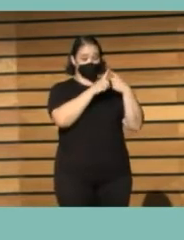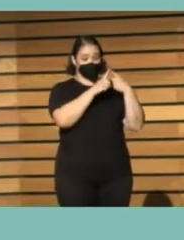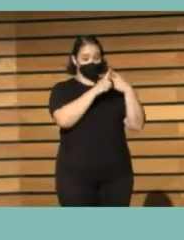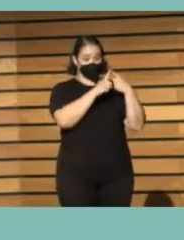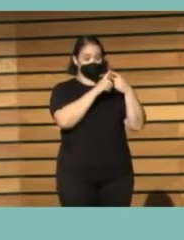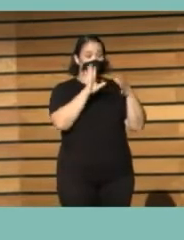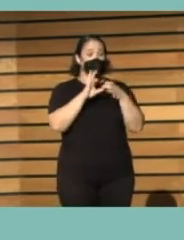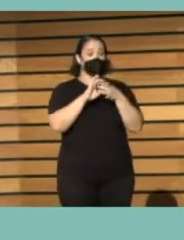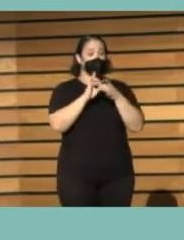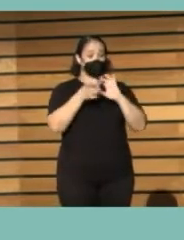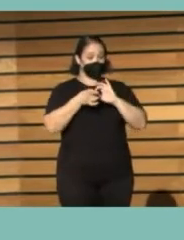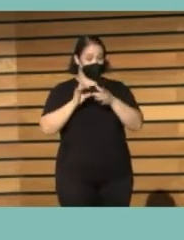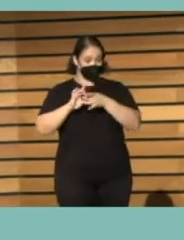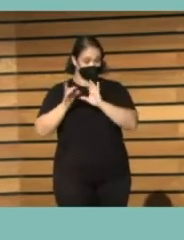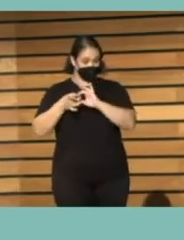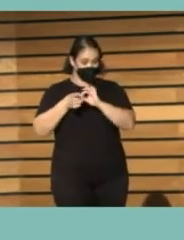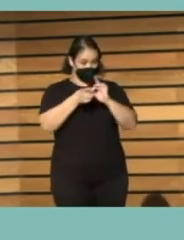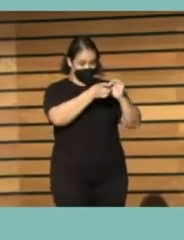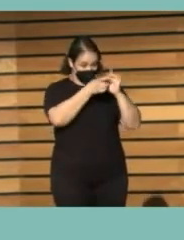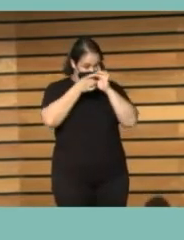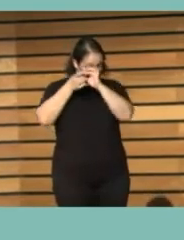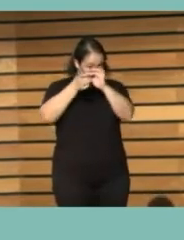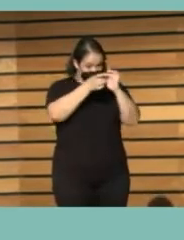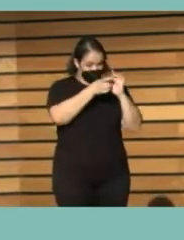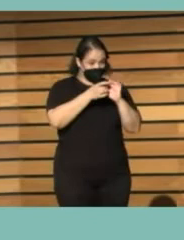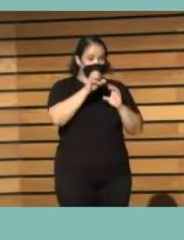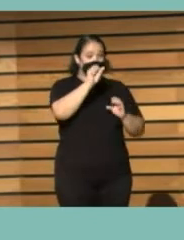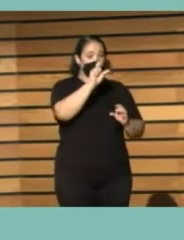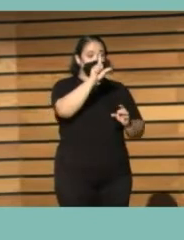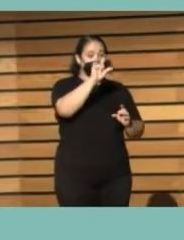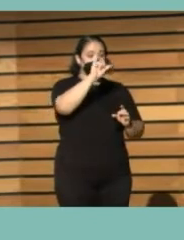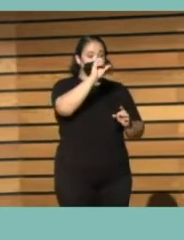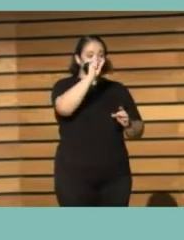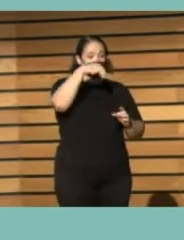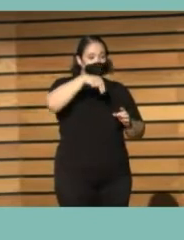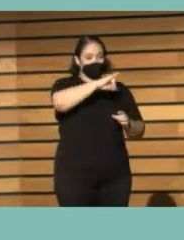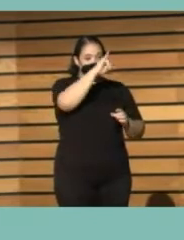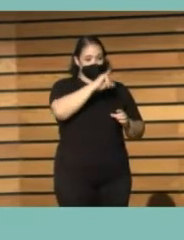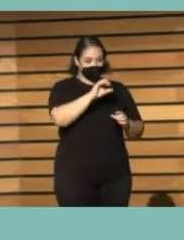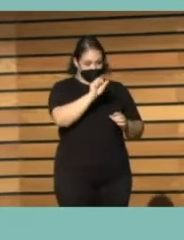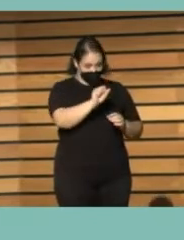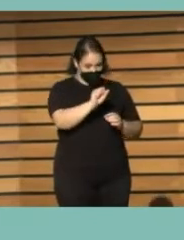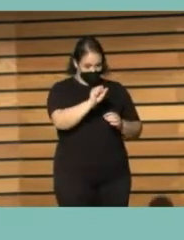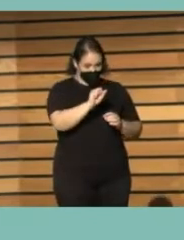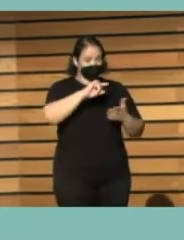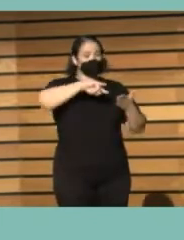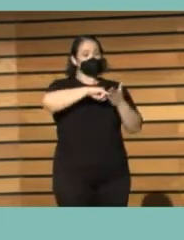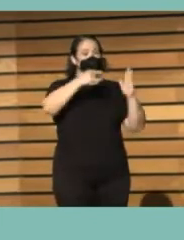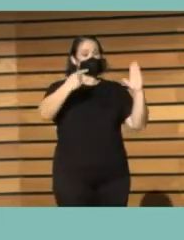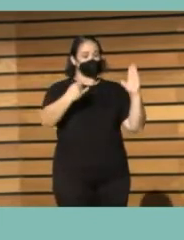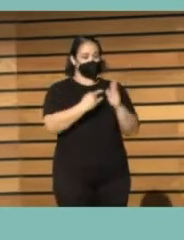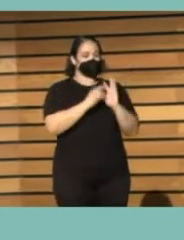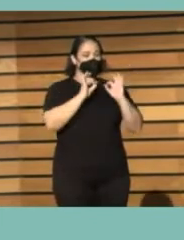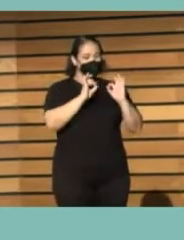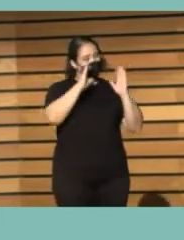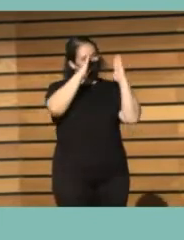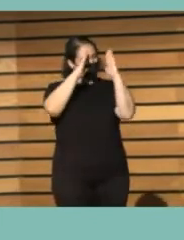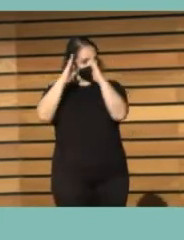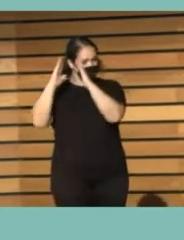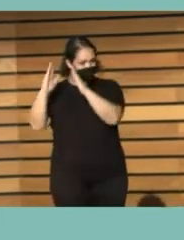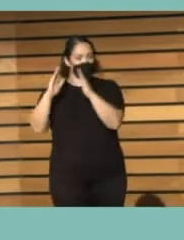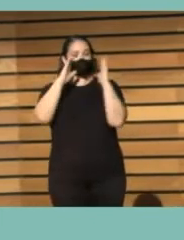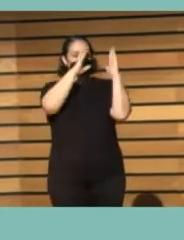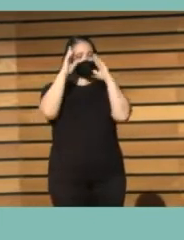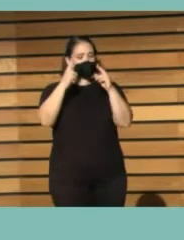alianzas, ha salido esta mañana, alianzas, y aquí lanzo, alianzas sobre todo de los sistemas bibliotecarios. Bibliotecas